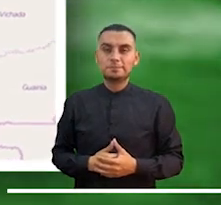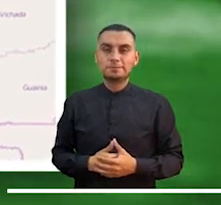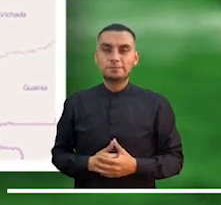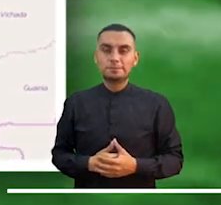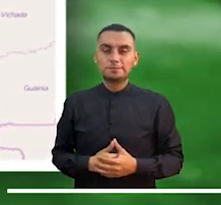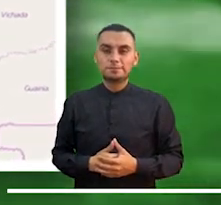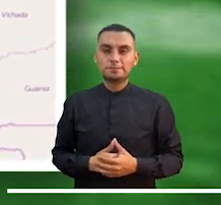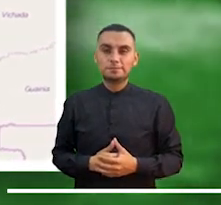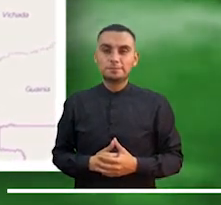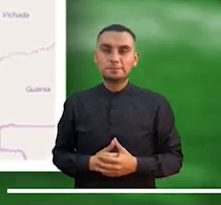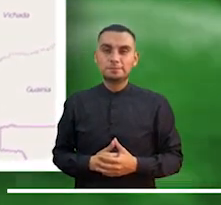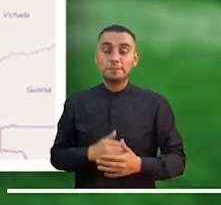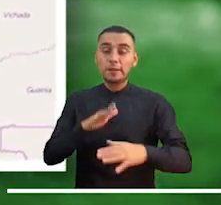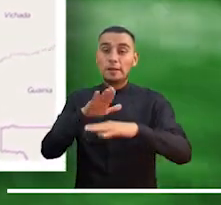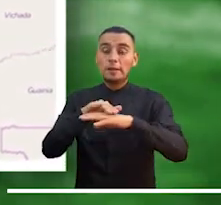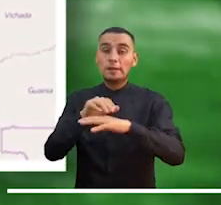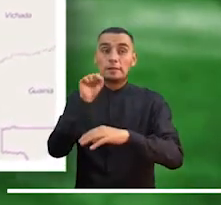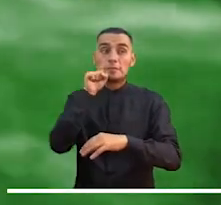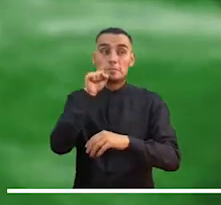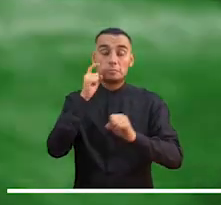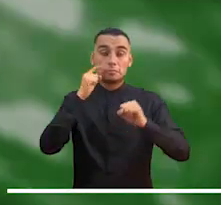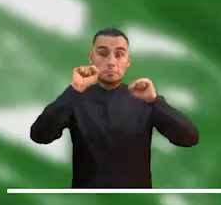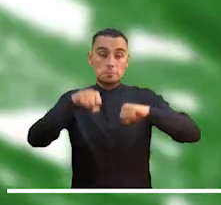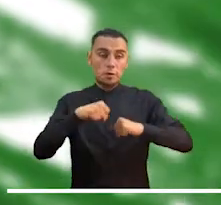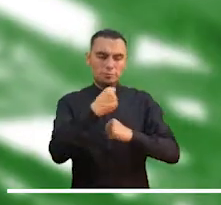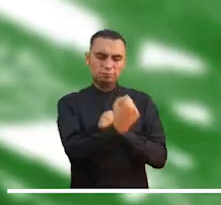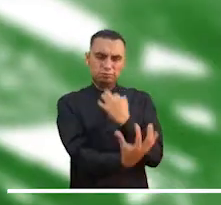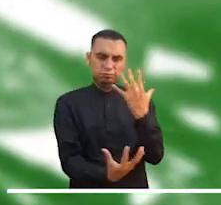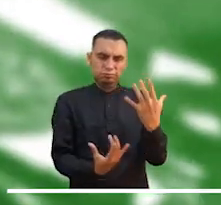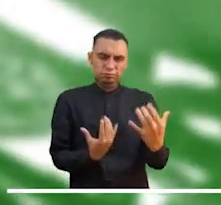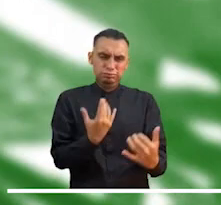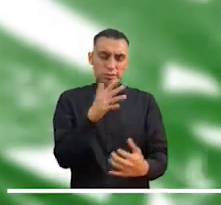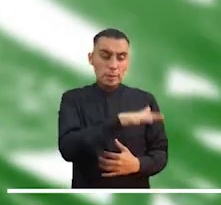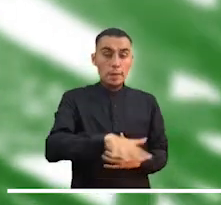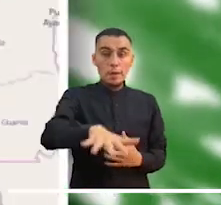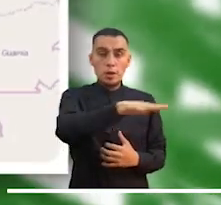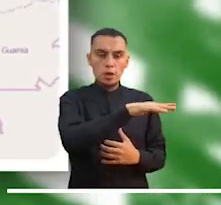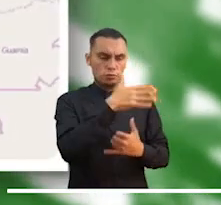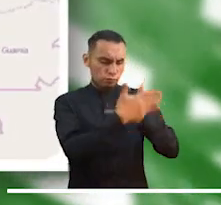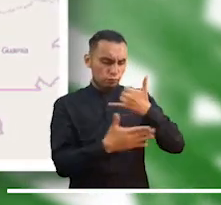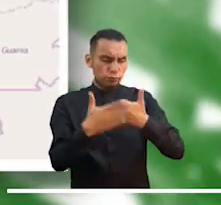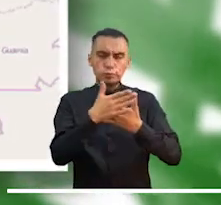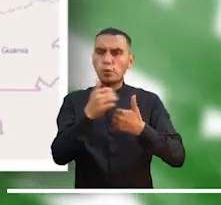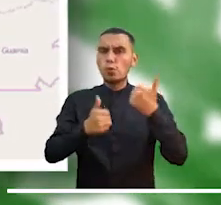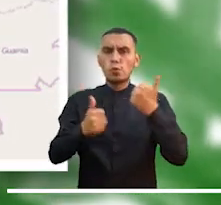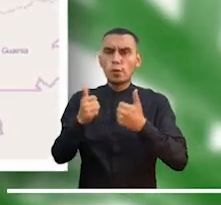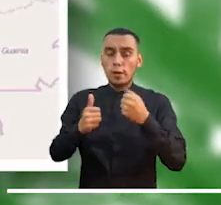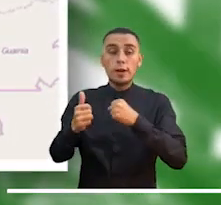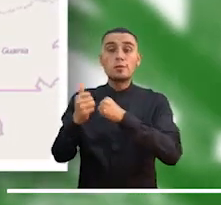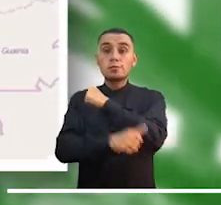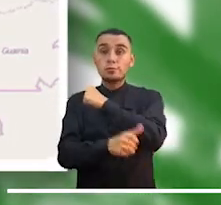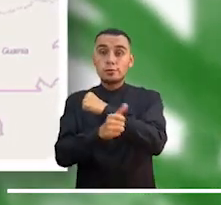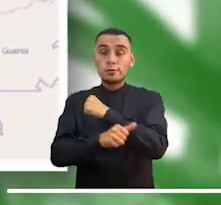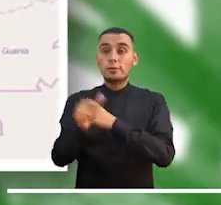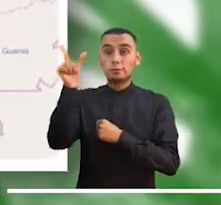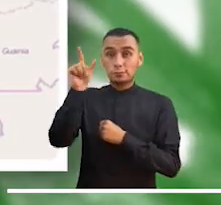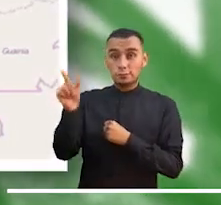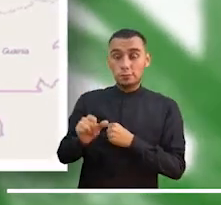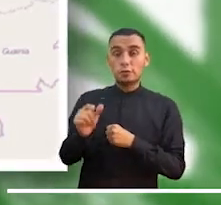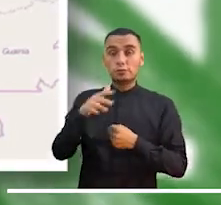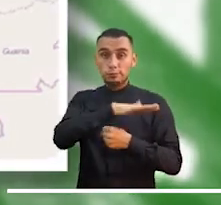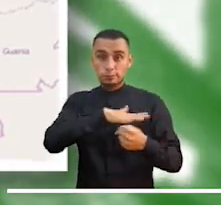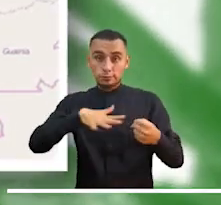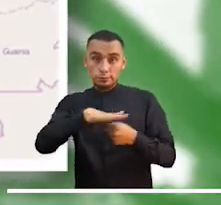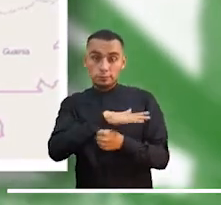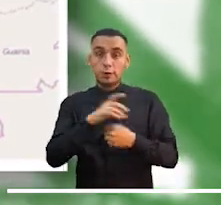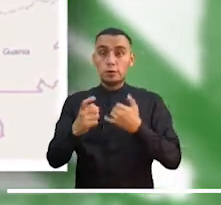corregimiento de San Agustín, Montecristo, Bolívar. Alerta naranja por la probabilidad de ocurrencia de incendios de la cobertura